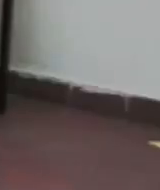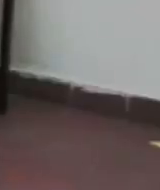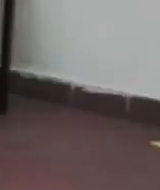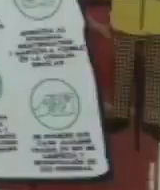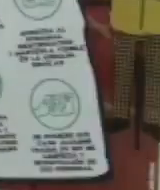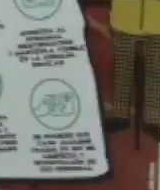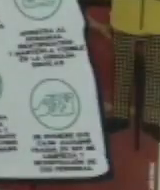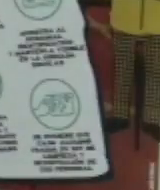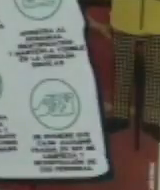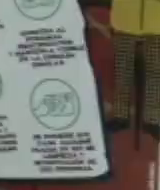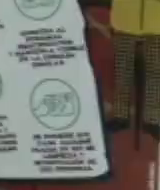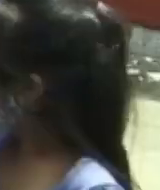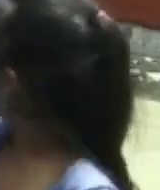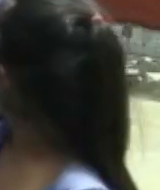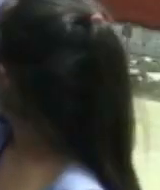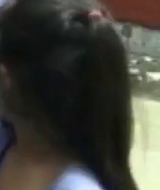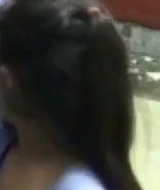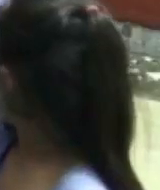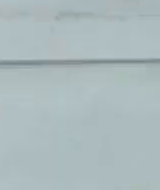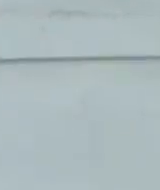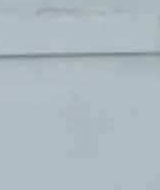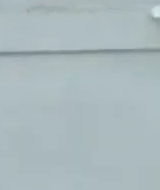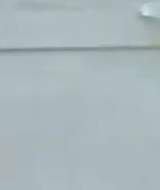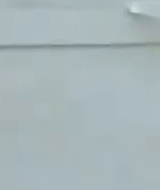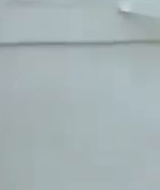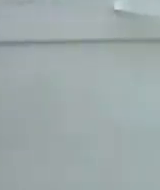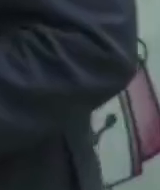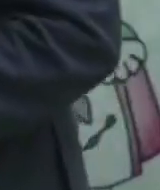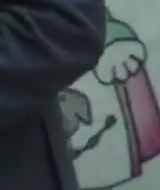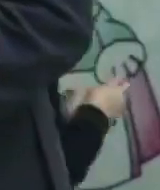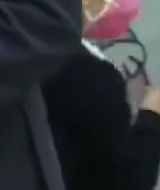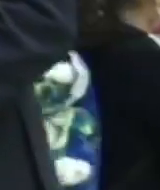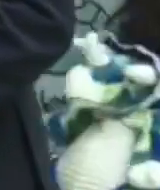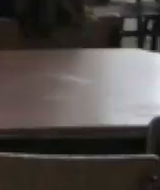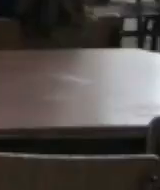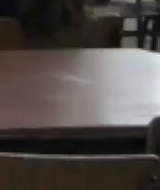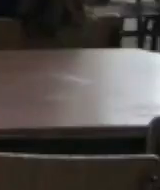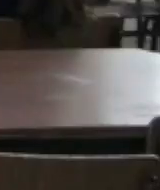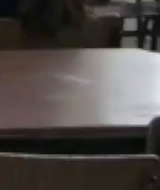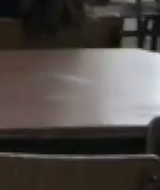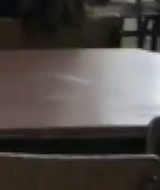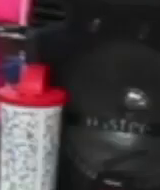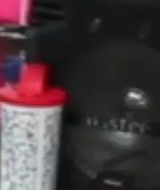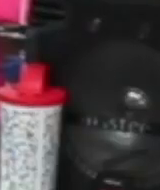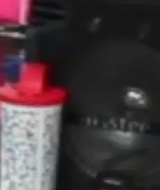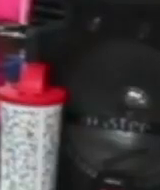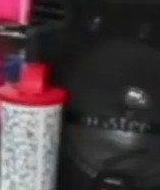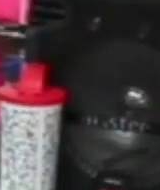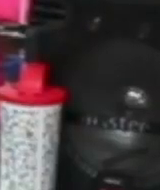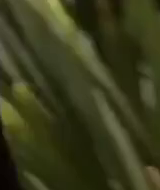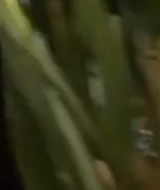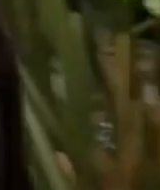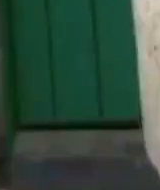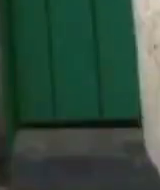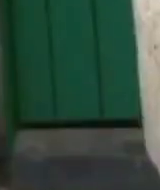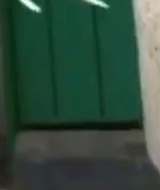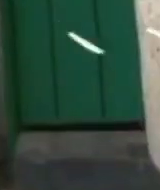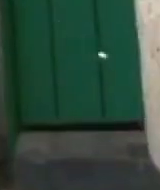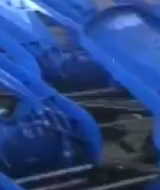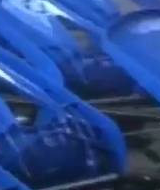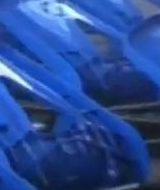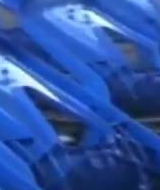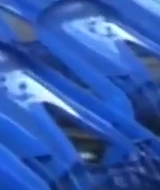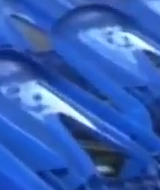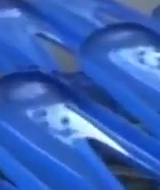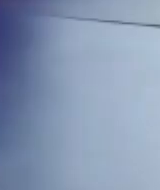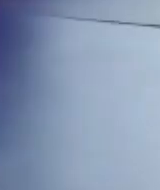medidas de salud, limpieza e higiene para el regreso responsable y ordenado de las y los estudiantes a las actividades escolares. Está conformado